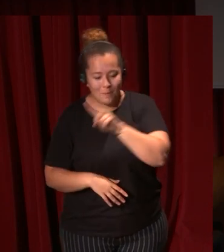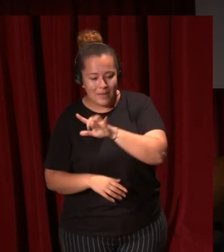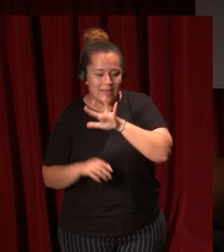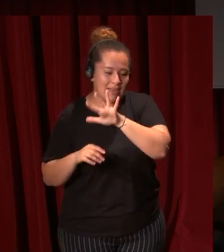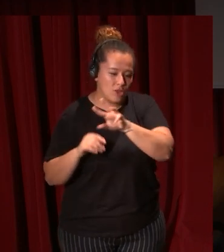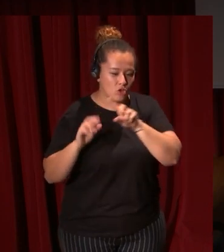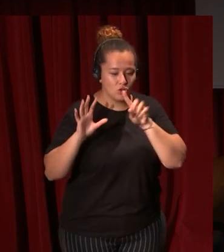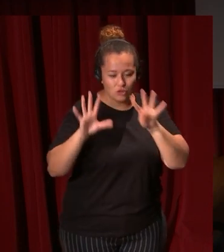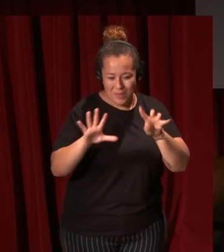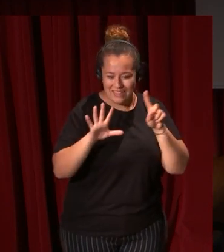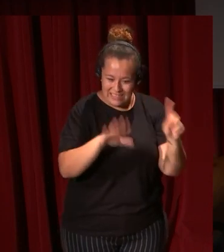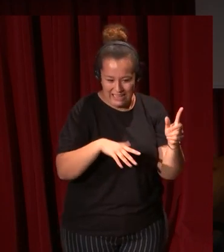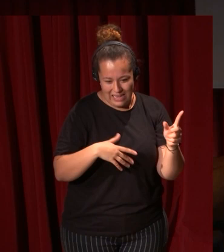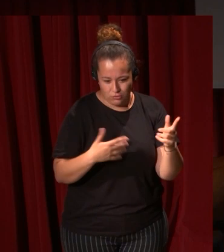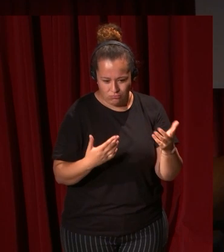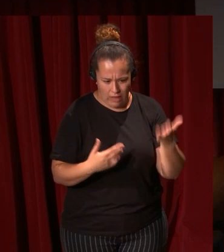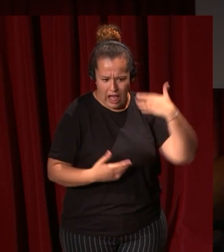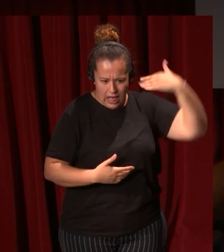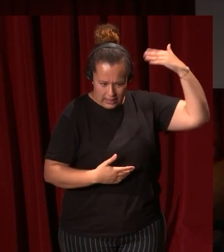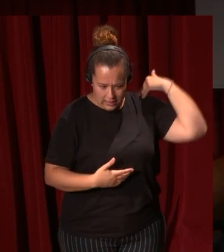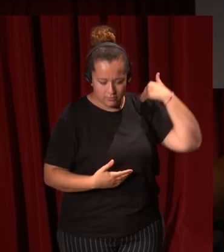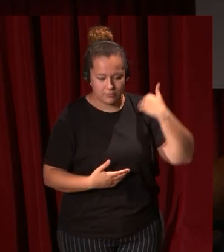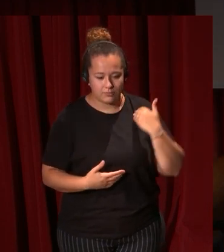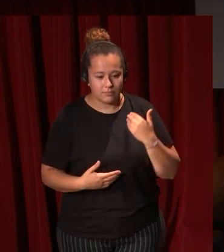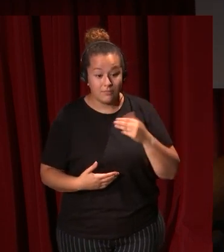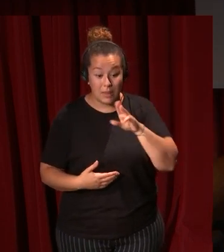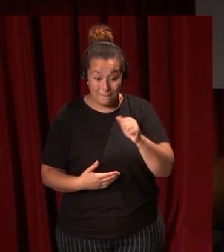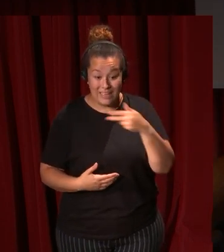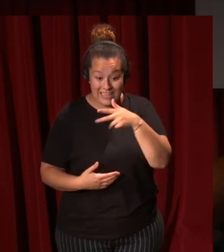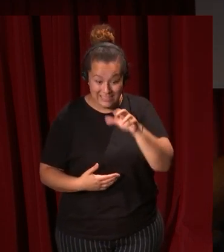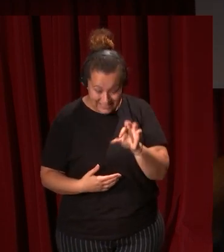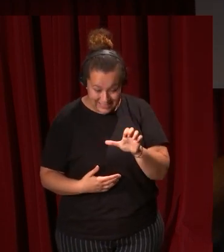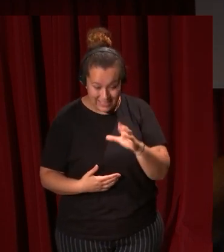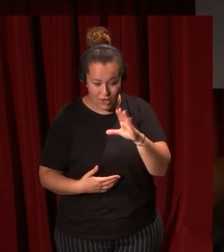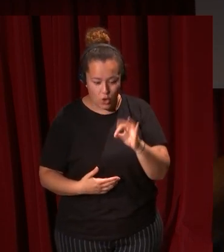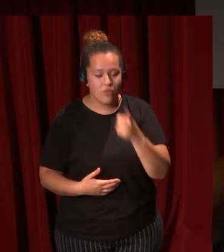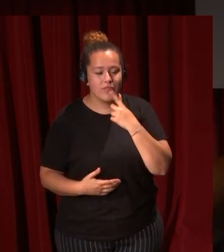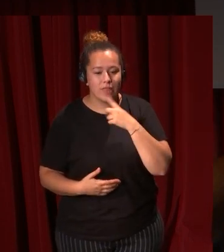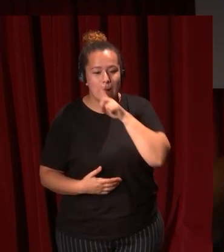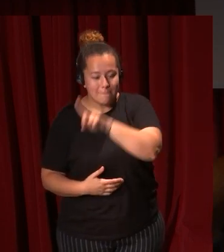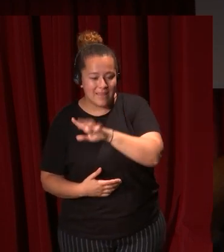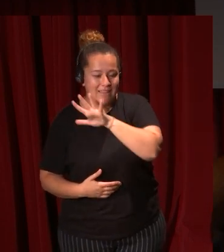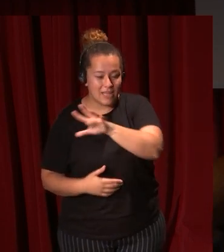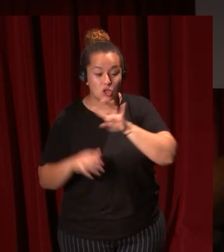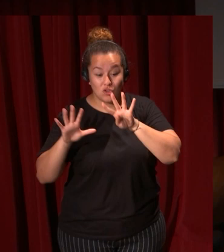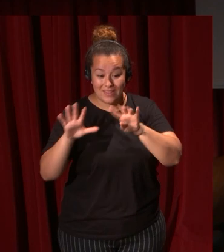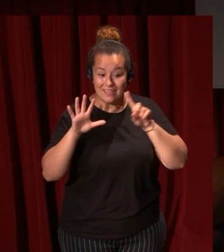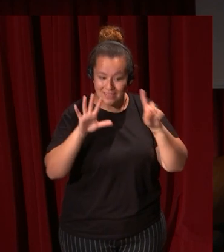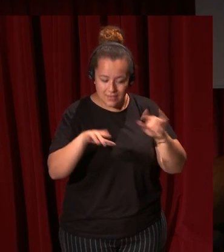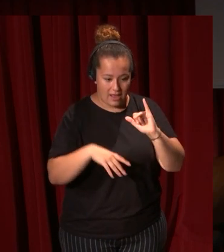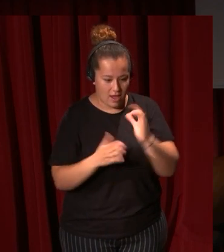1596 Blas de Prado nos dice Pacheco que en 1593 tenía unos cuadros de frutas y flores en España